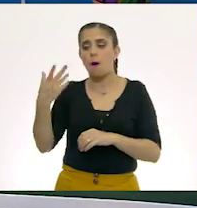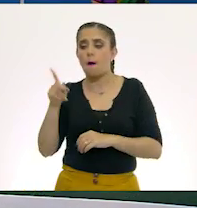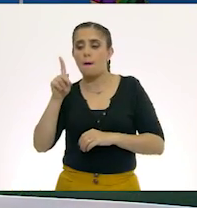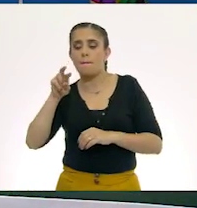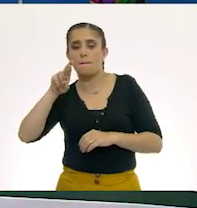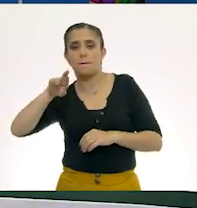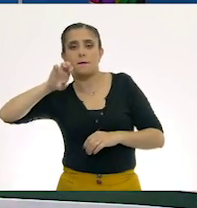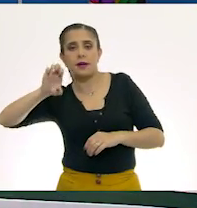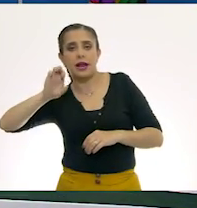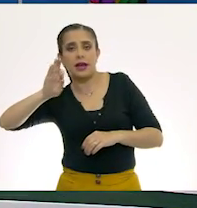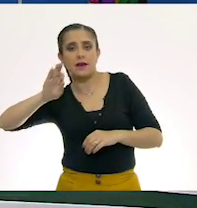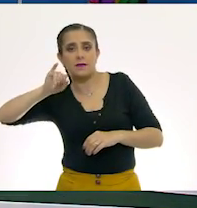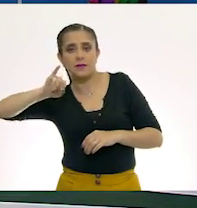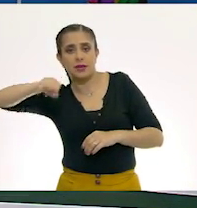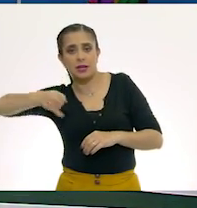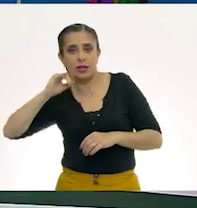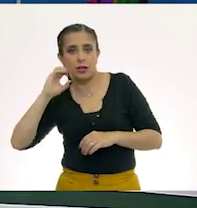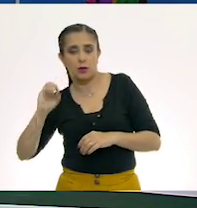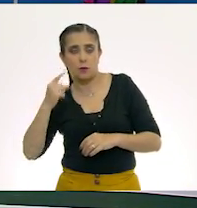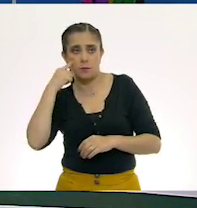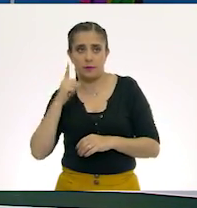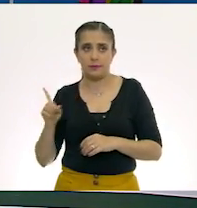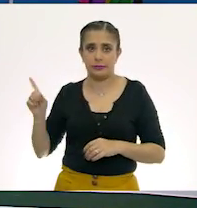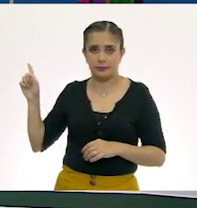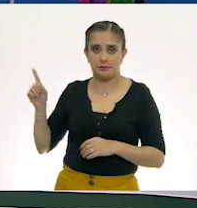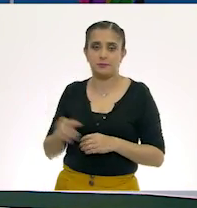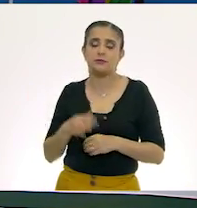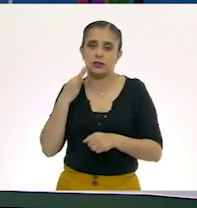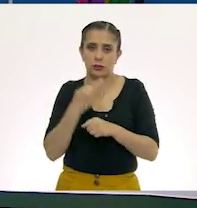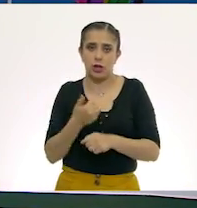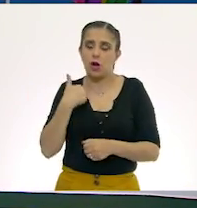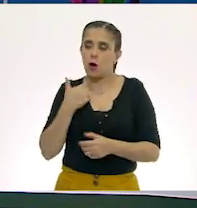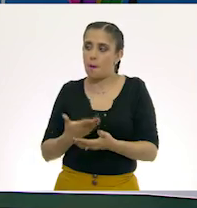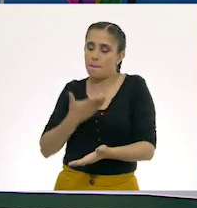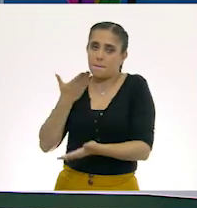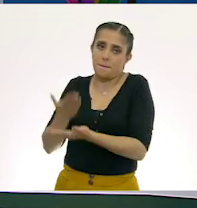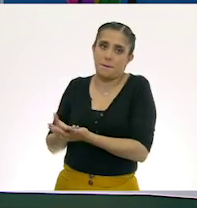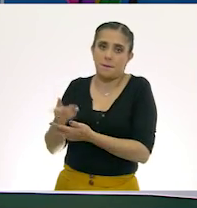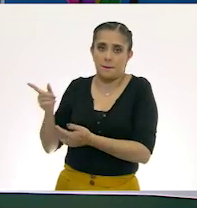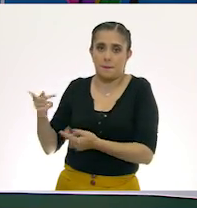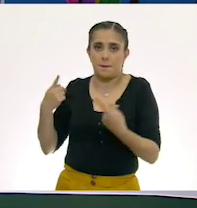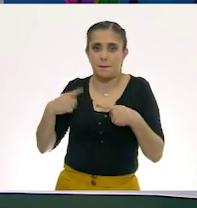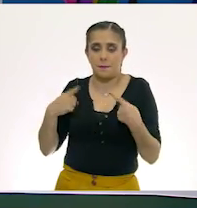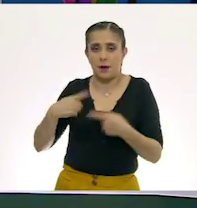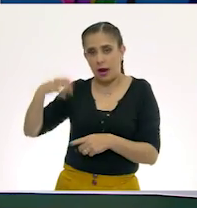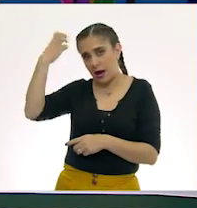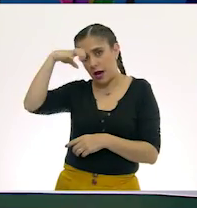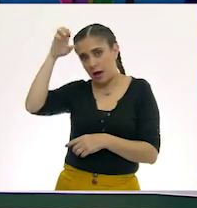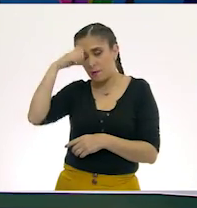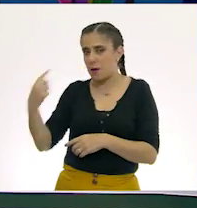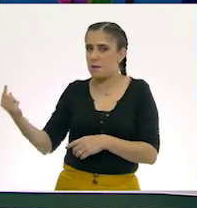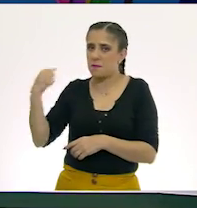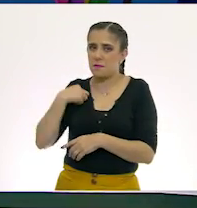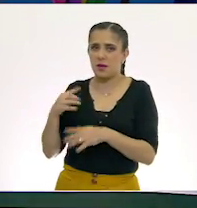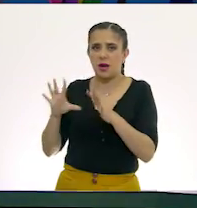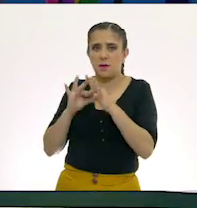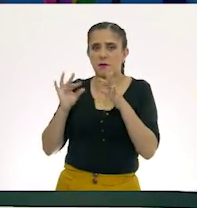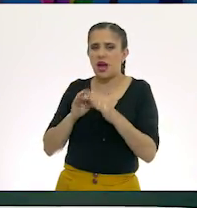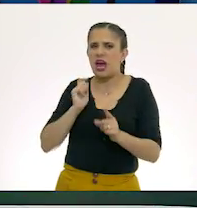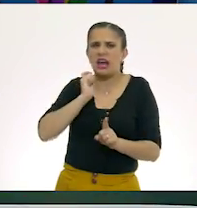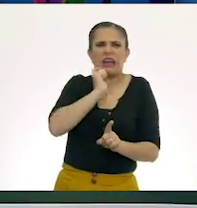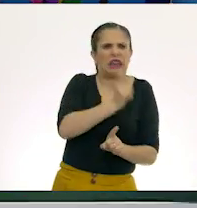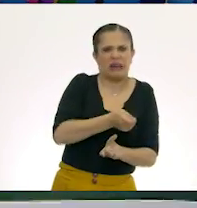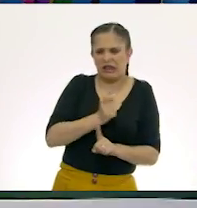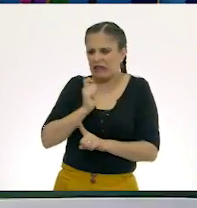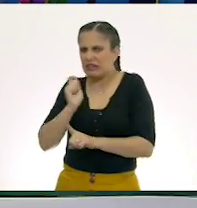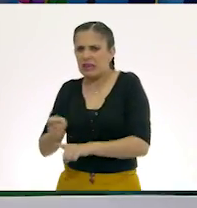Y vamos a pedirle a un experto que nos explique mejor de qué